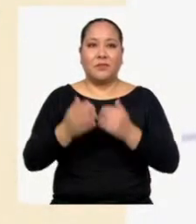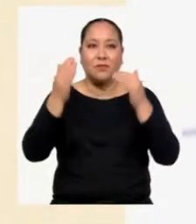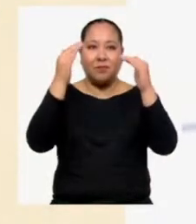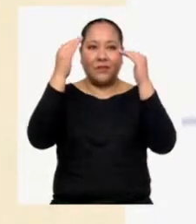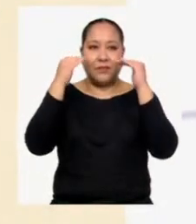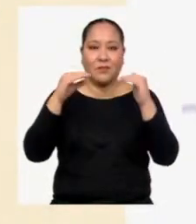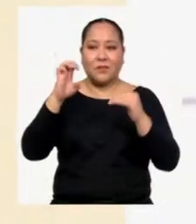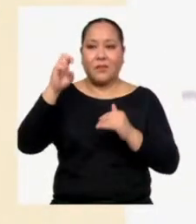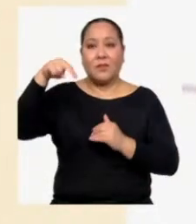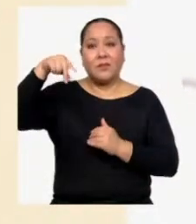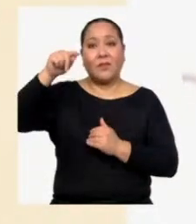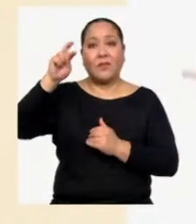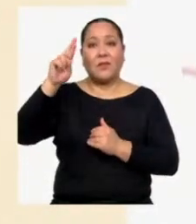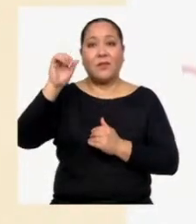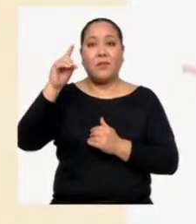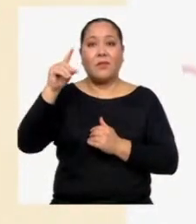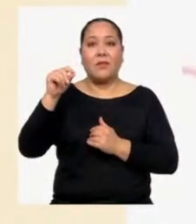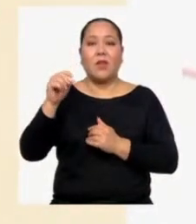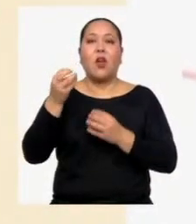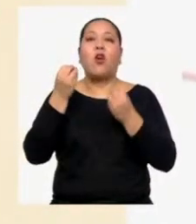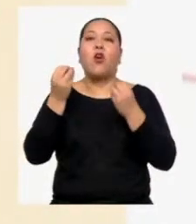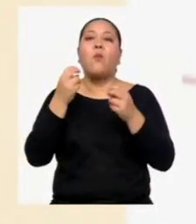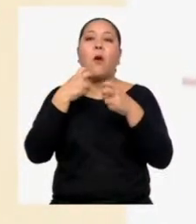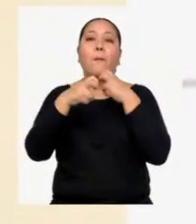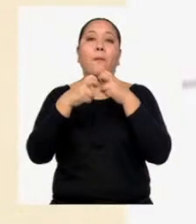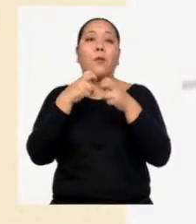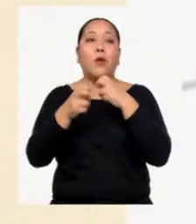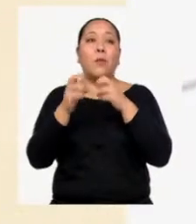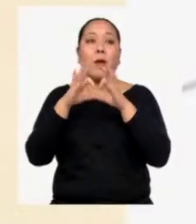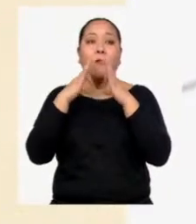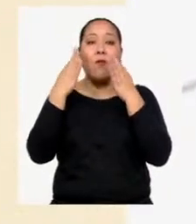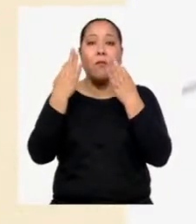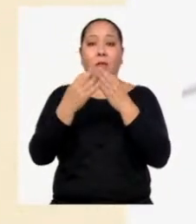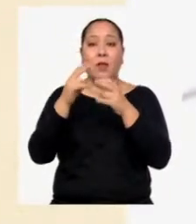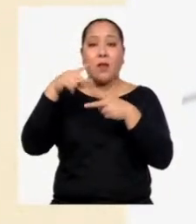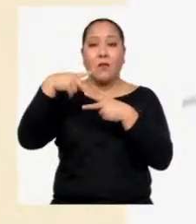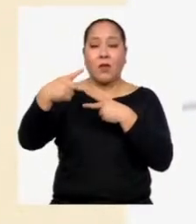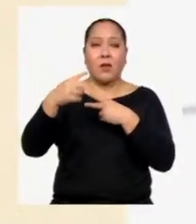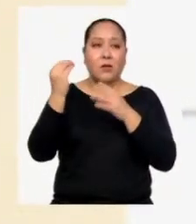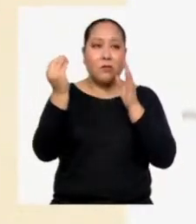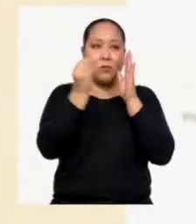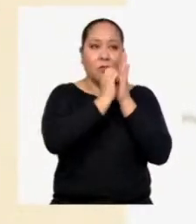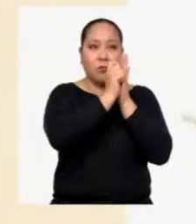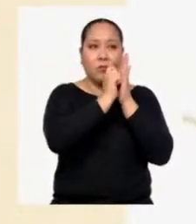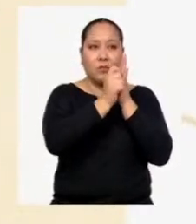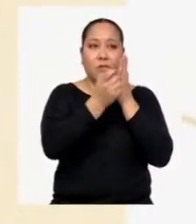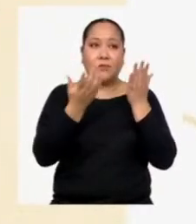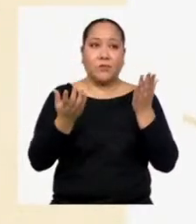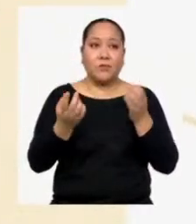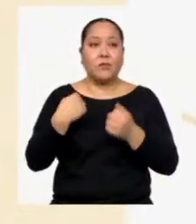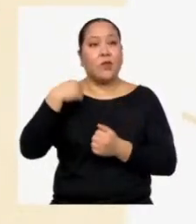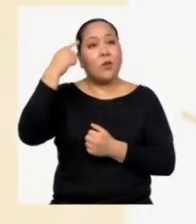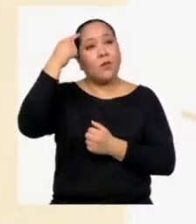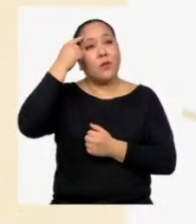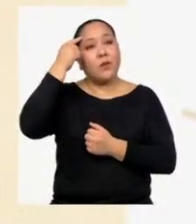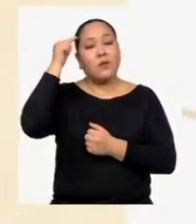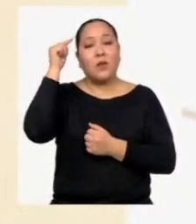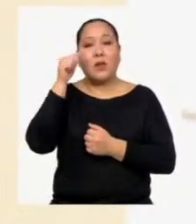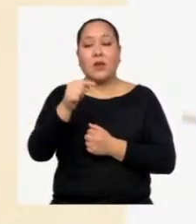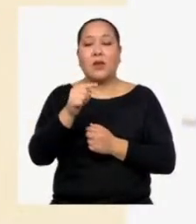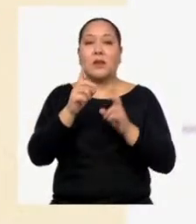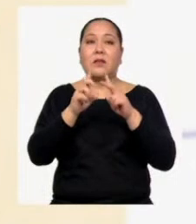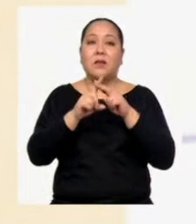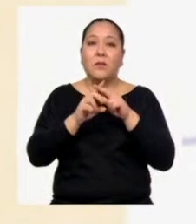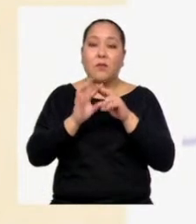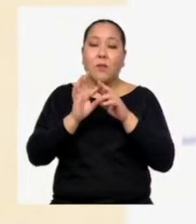escribí sobre la situación de la familia Vilca. Ahí, anoté lo siguiente. Bueno, creo que aquí es